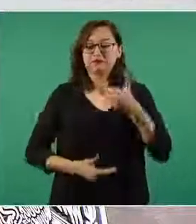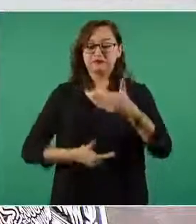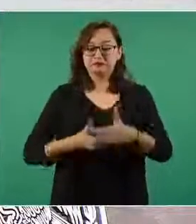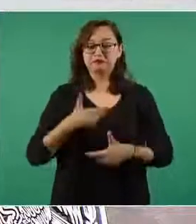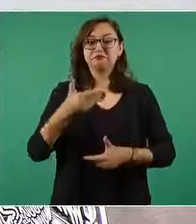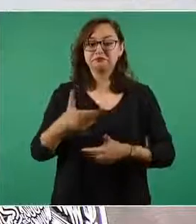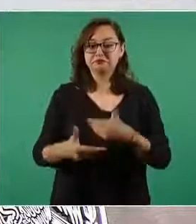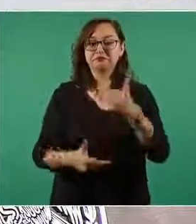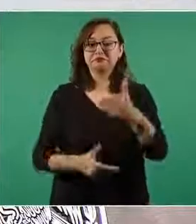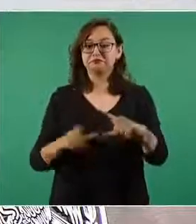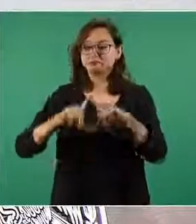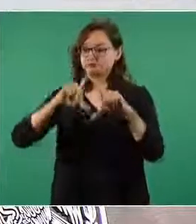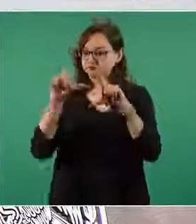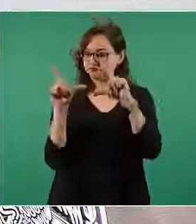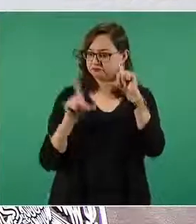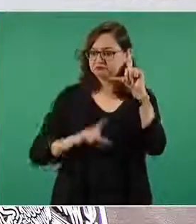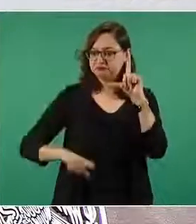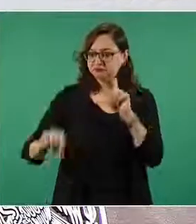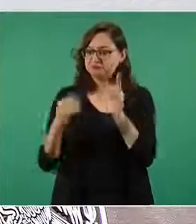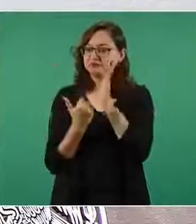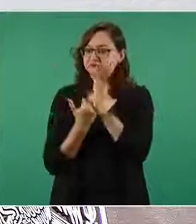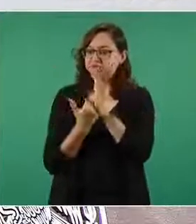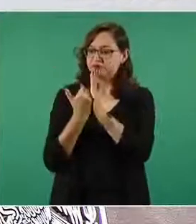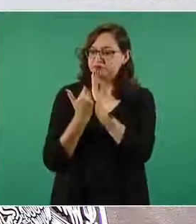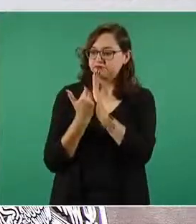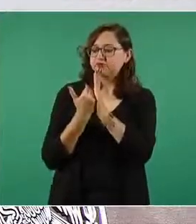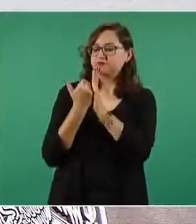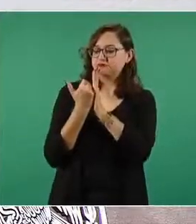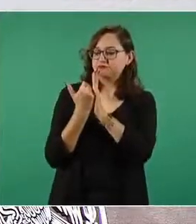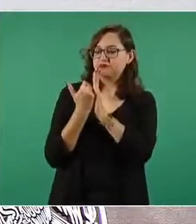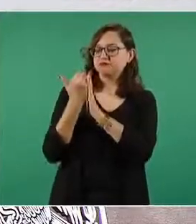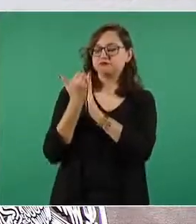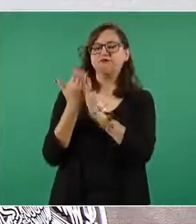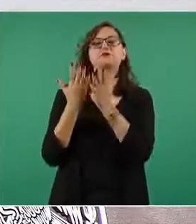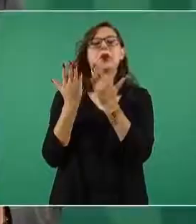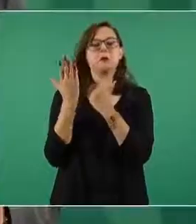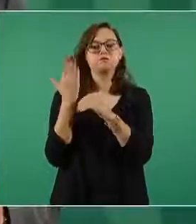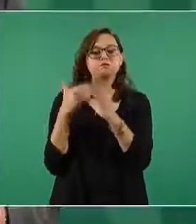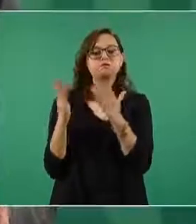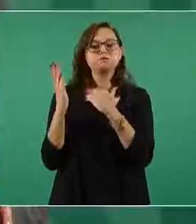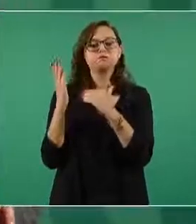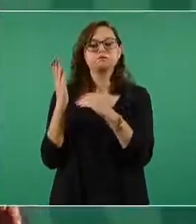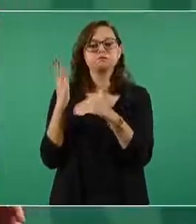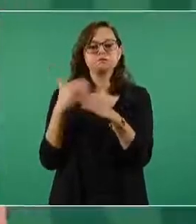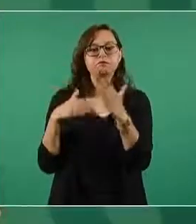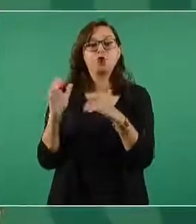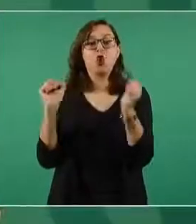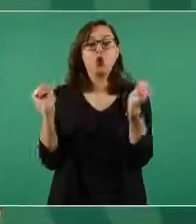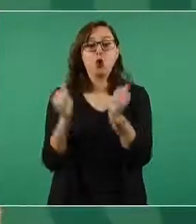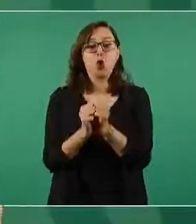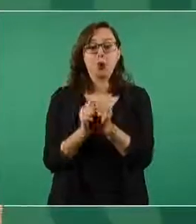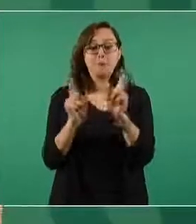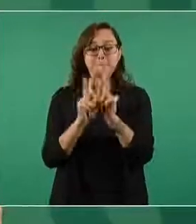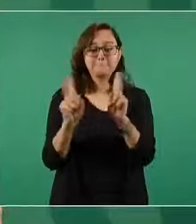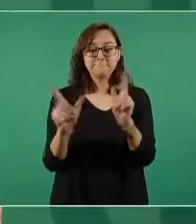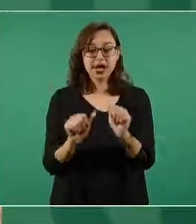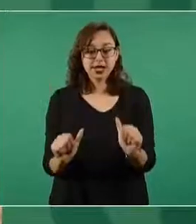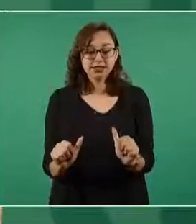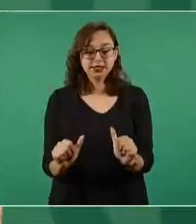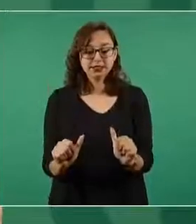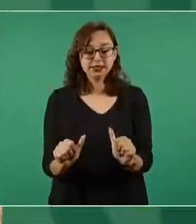adelante el país y estamos logrando esa transformación de manera pacífica y es una regla de oro